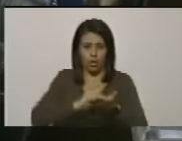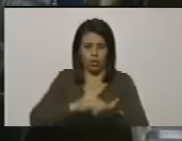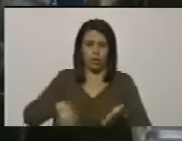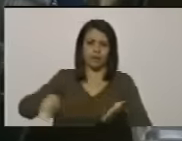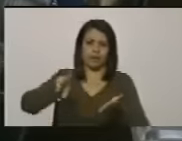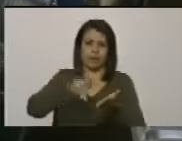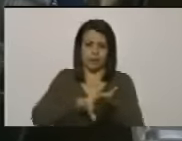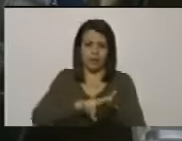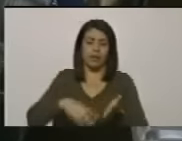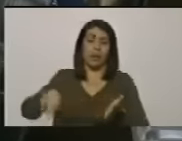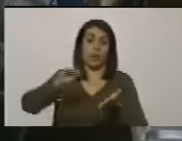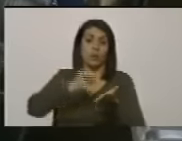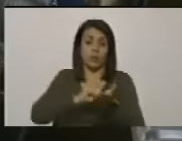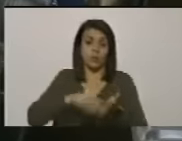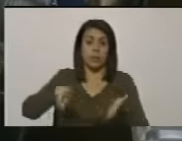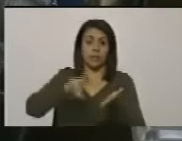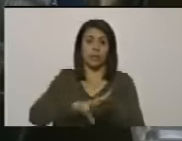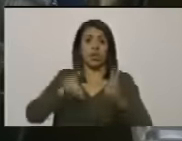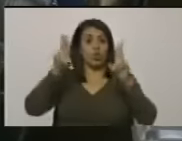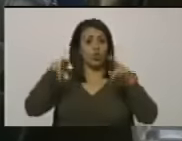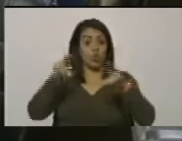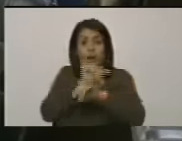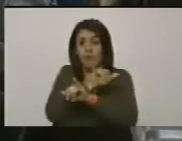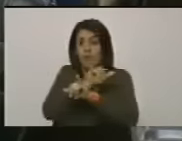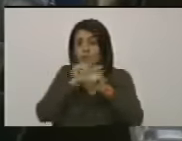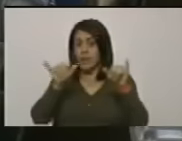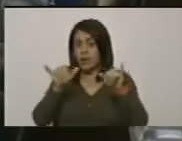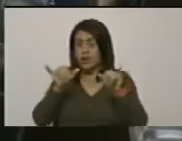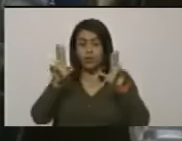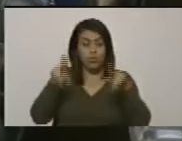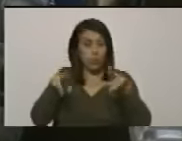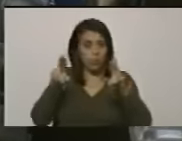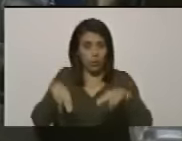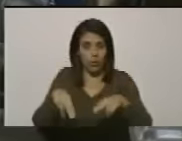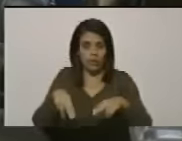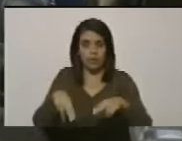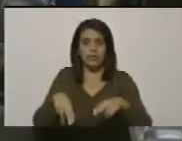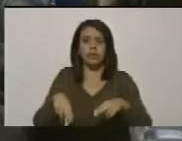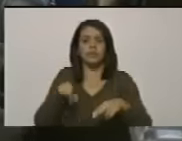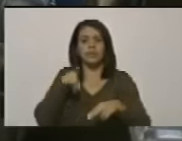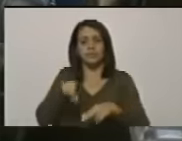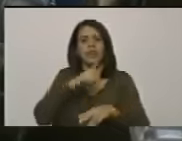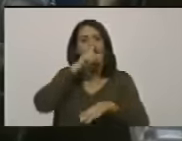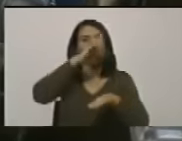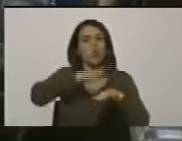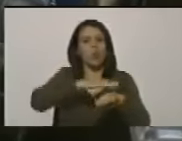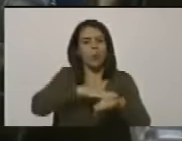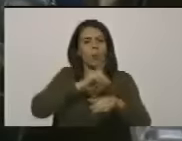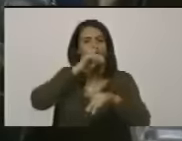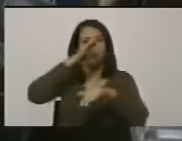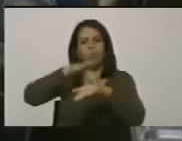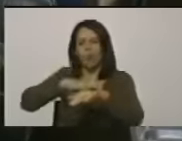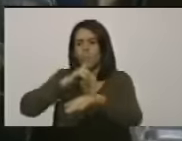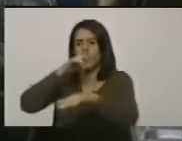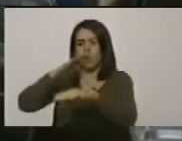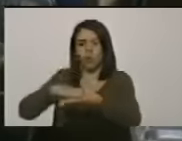tiempo y que nunca termina en los virtuales culpables de la misma